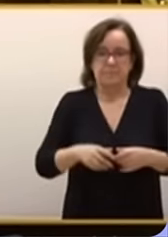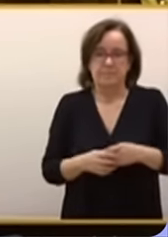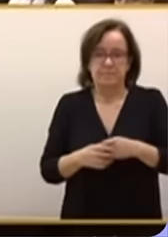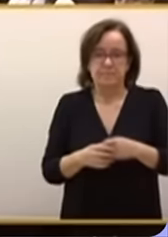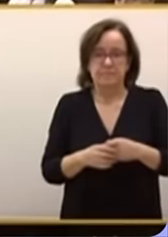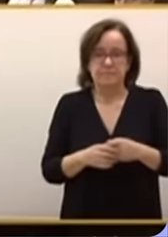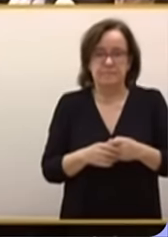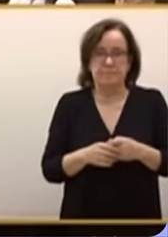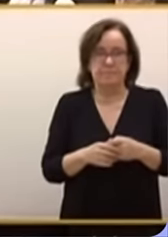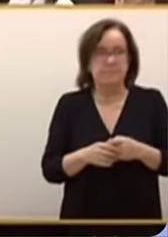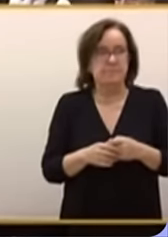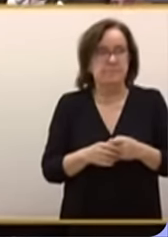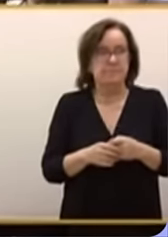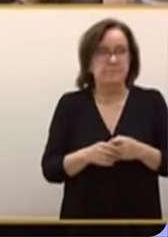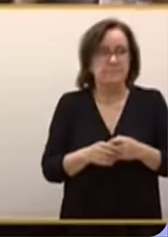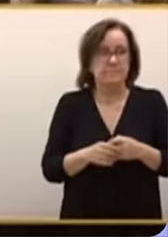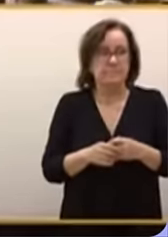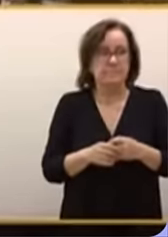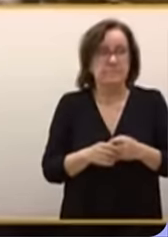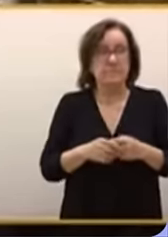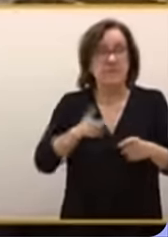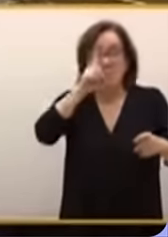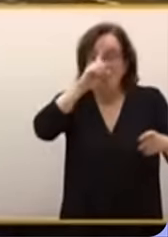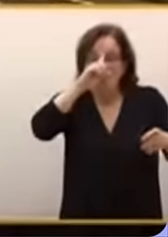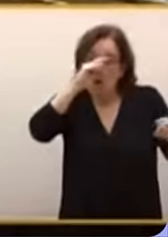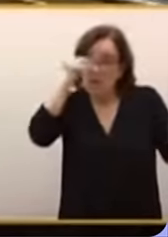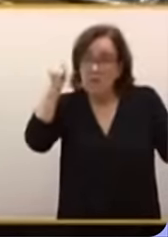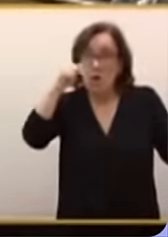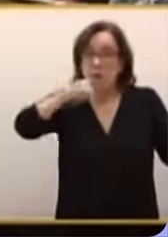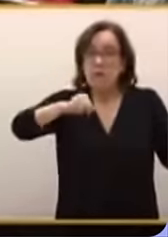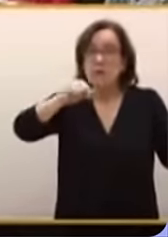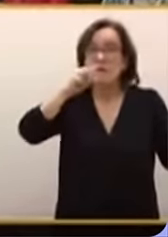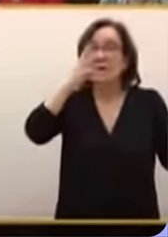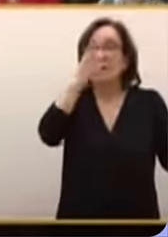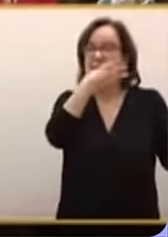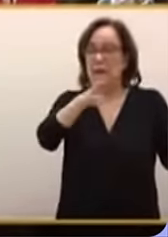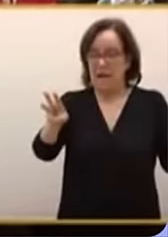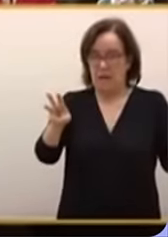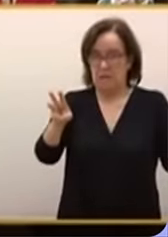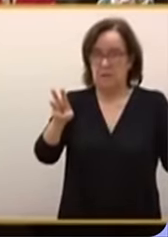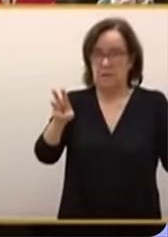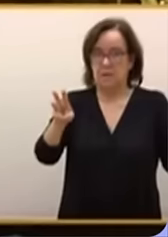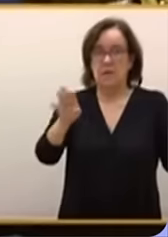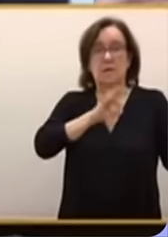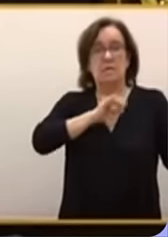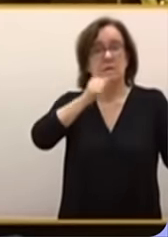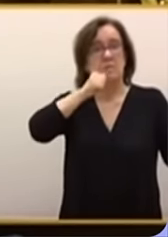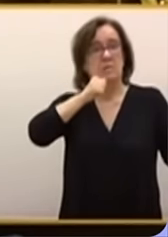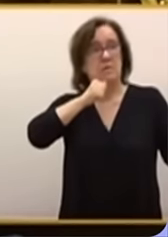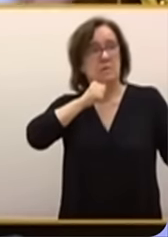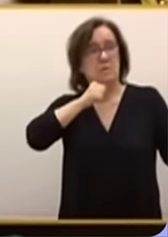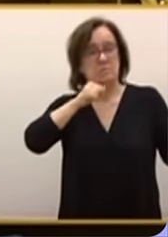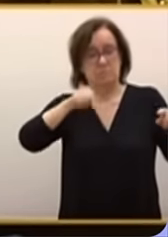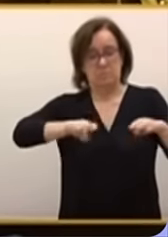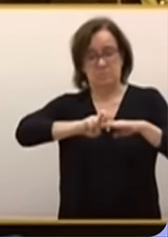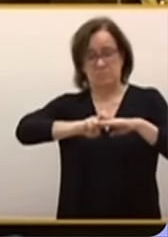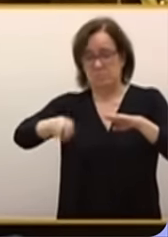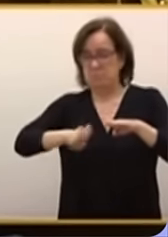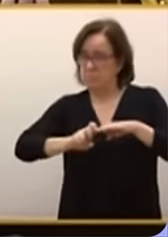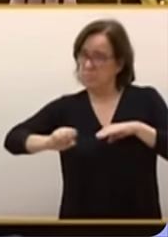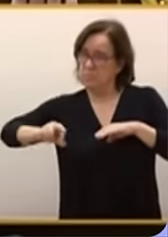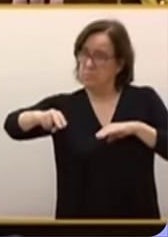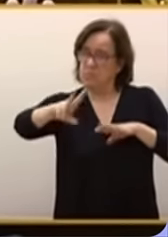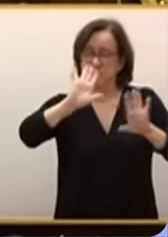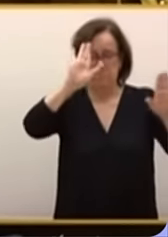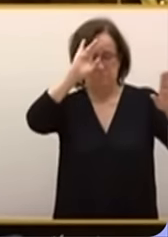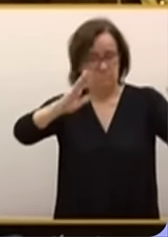No sé si lo recuerdan, pero hoy hace solo tres semanas el señor Sánchez salía de este hemiciclo y